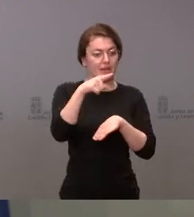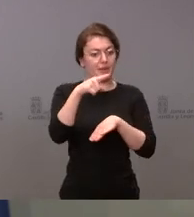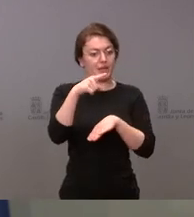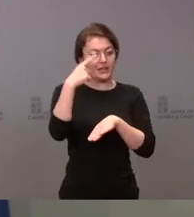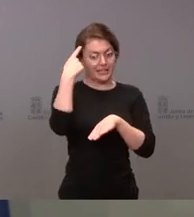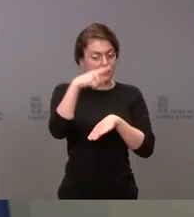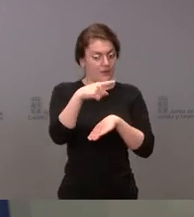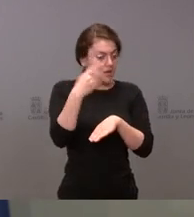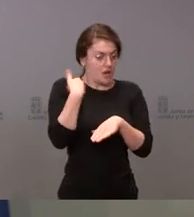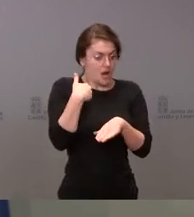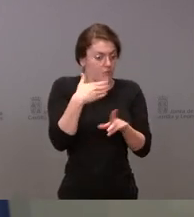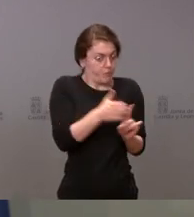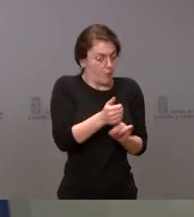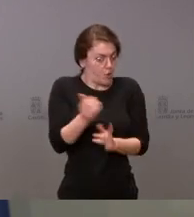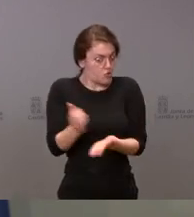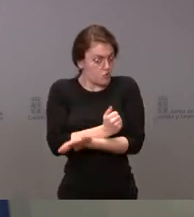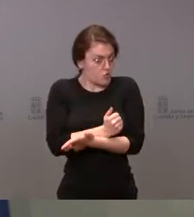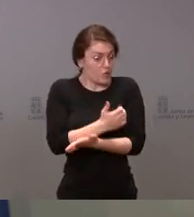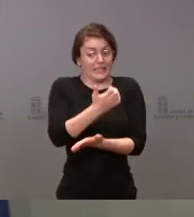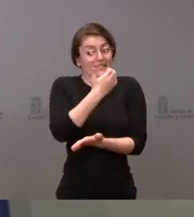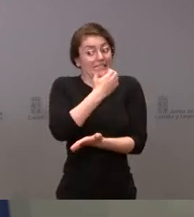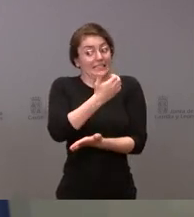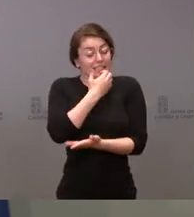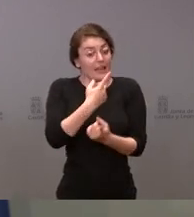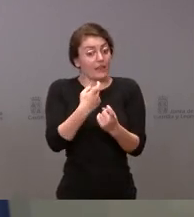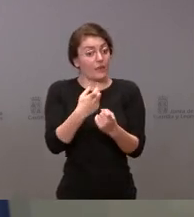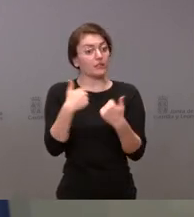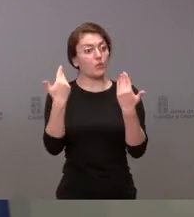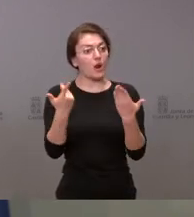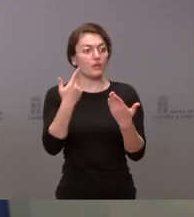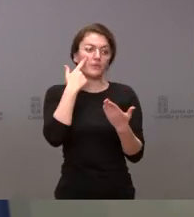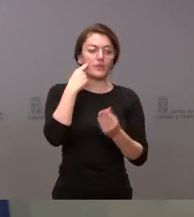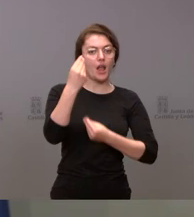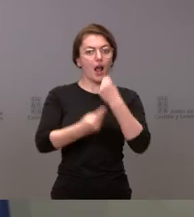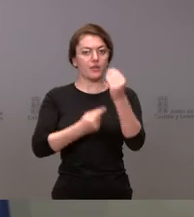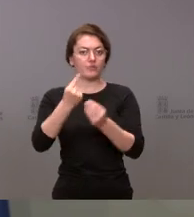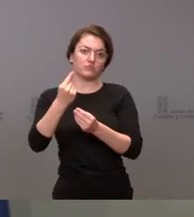corresponda saber y tomar en su caso, si fuera necesario, las decisiones que hubiera que tomar.